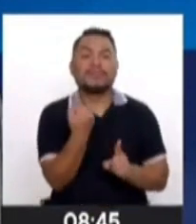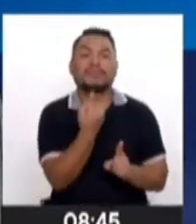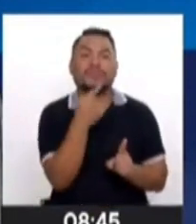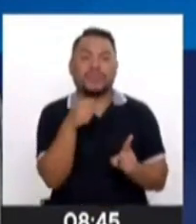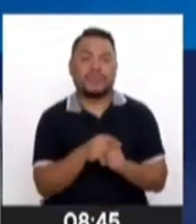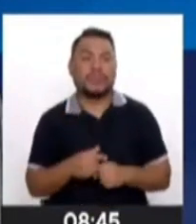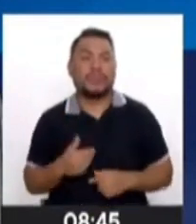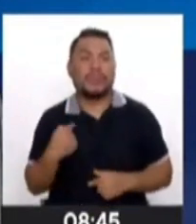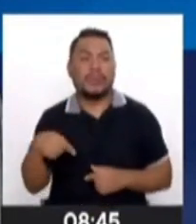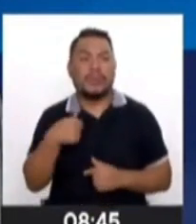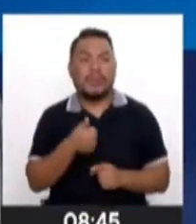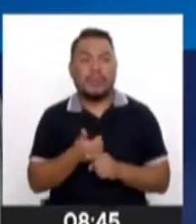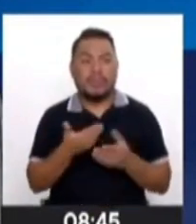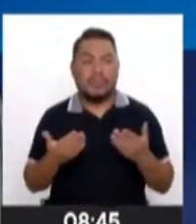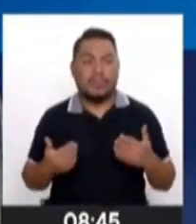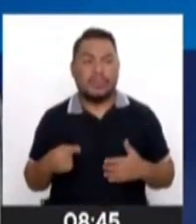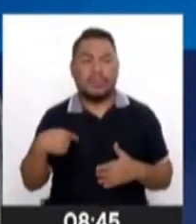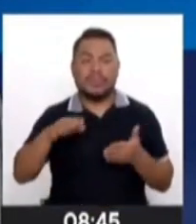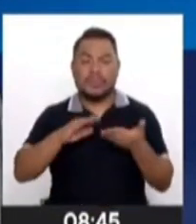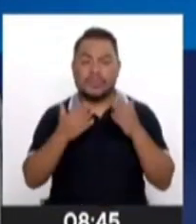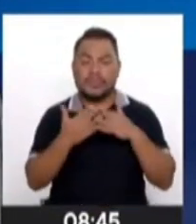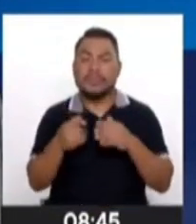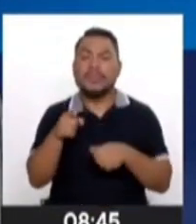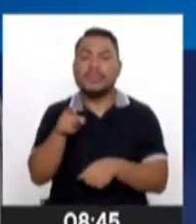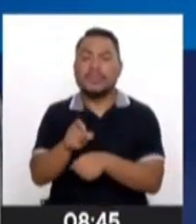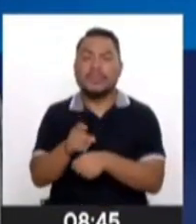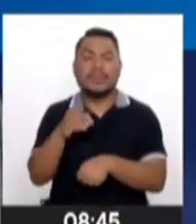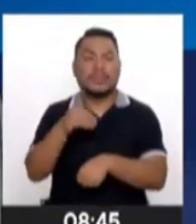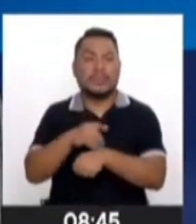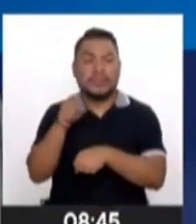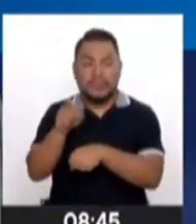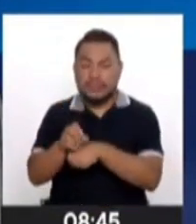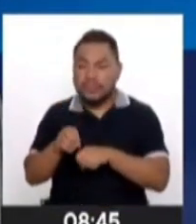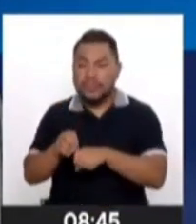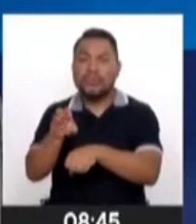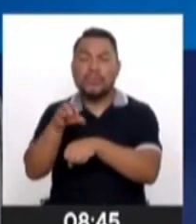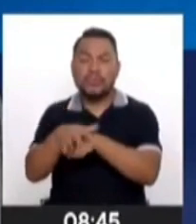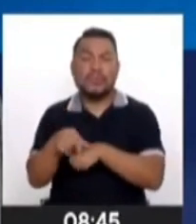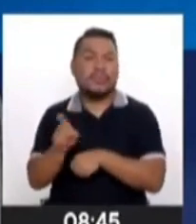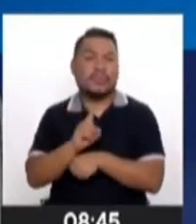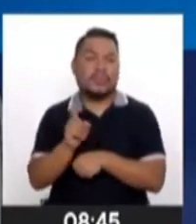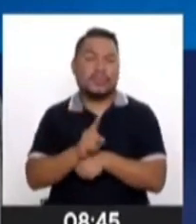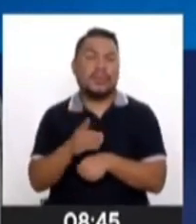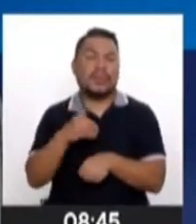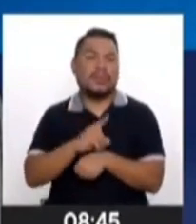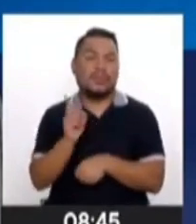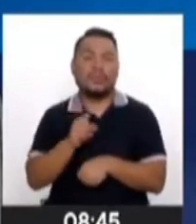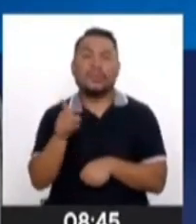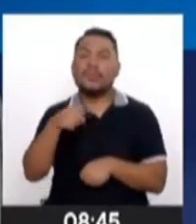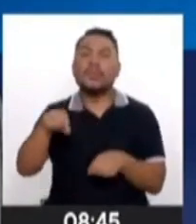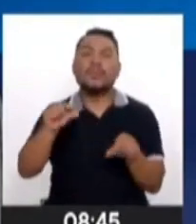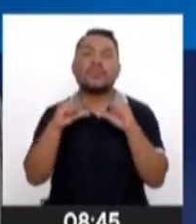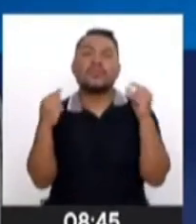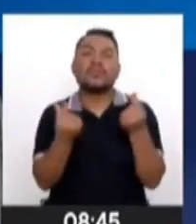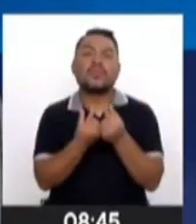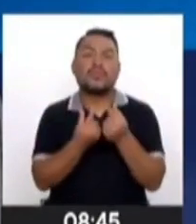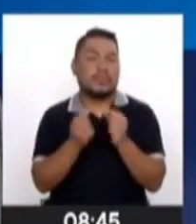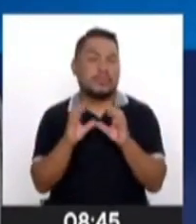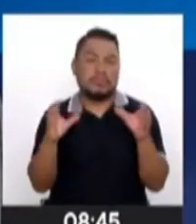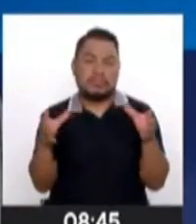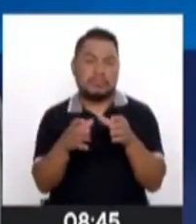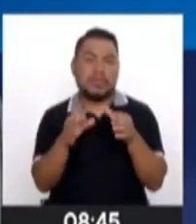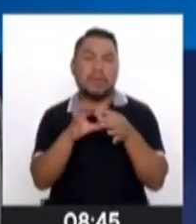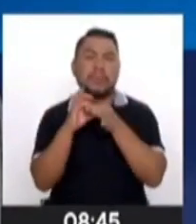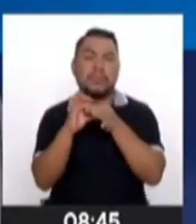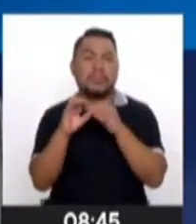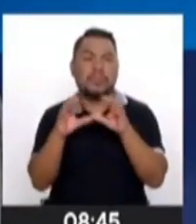propios recursos. No somos una comunidad terapéutica o centro de rehabilitación. No, son grupos que se unen,